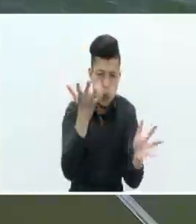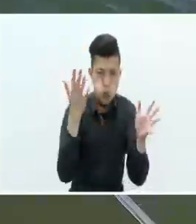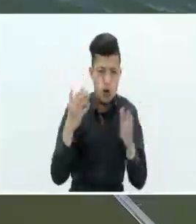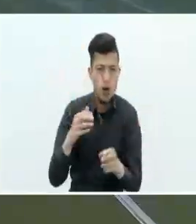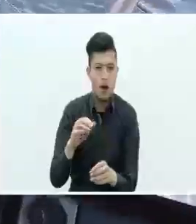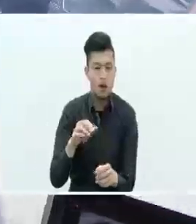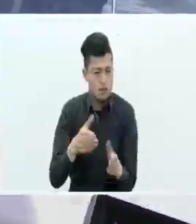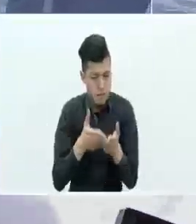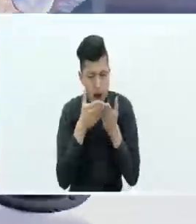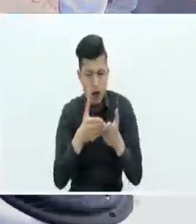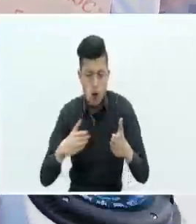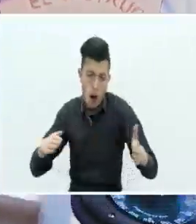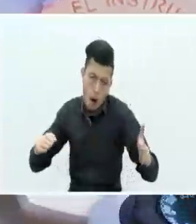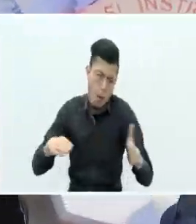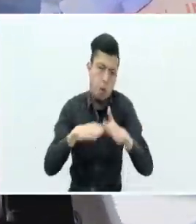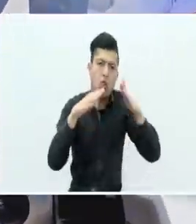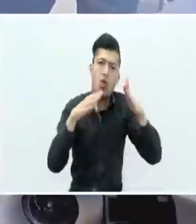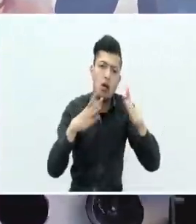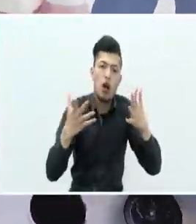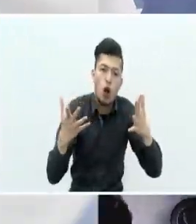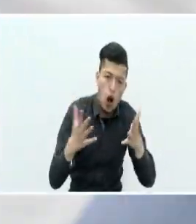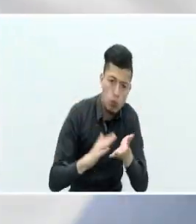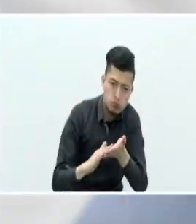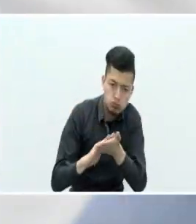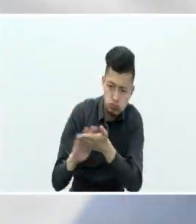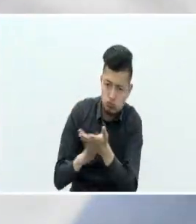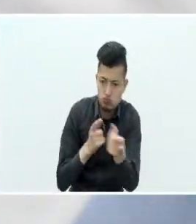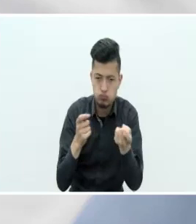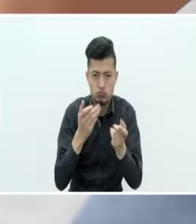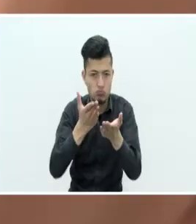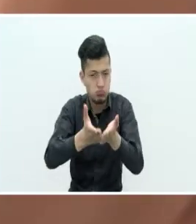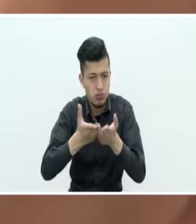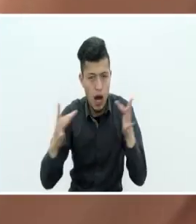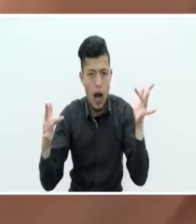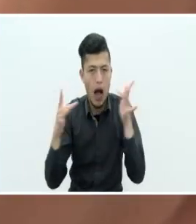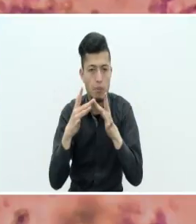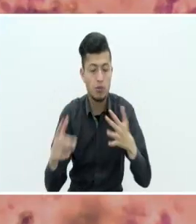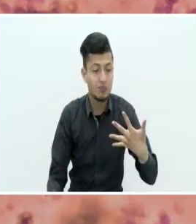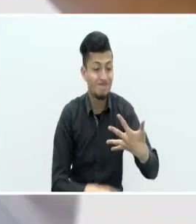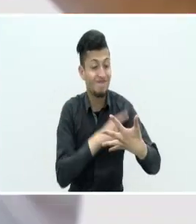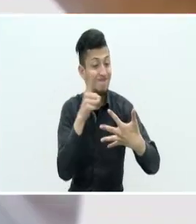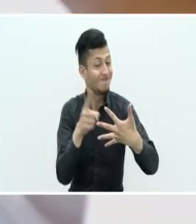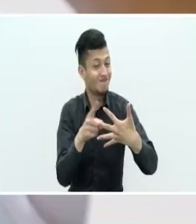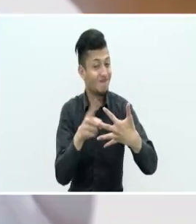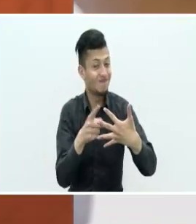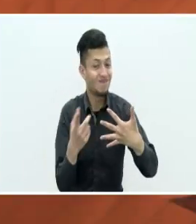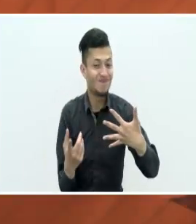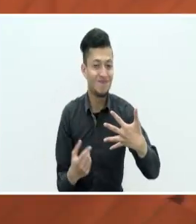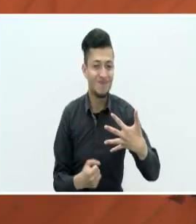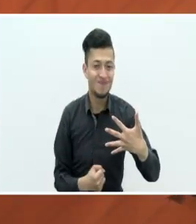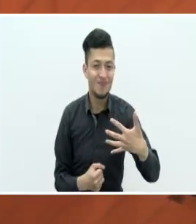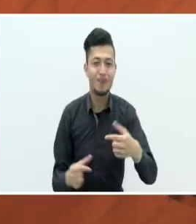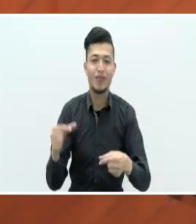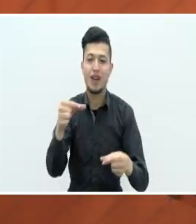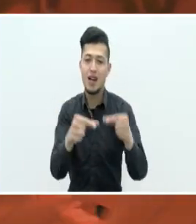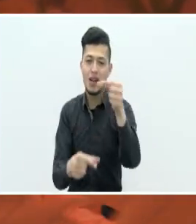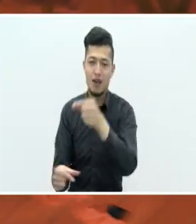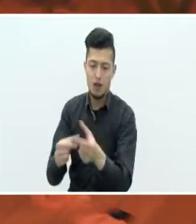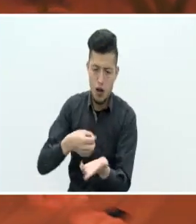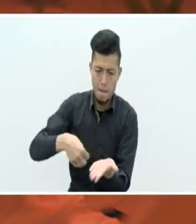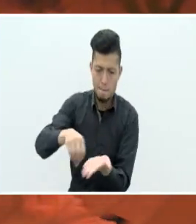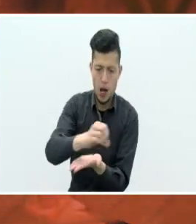y aprender todas las maniobras necesarias para navegar una embarcación. Top número 2 Laboratorio de